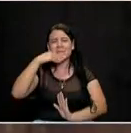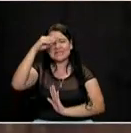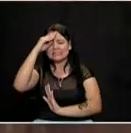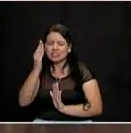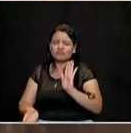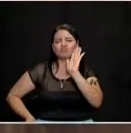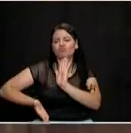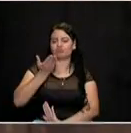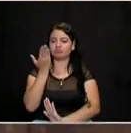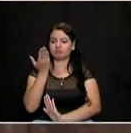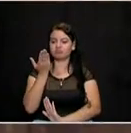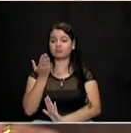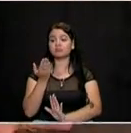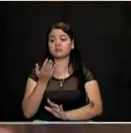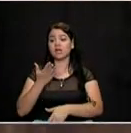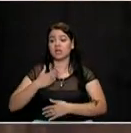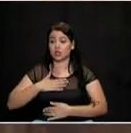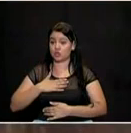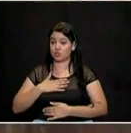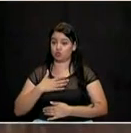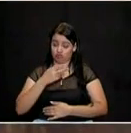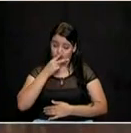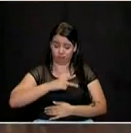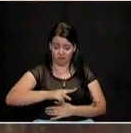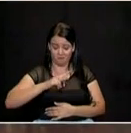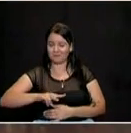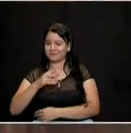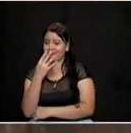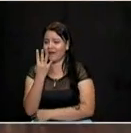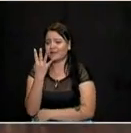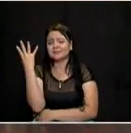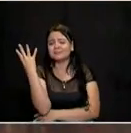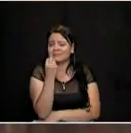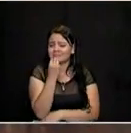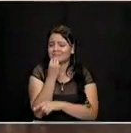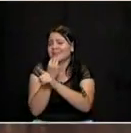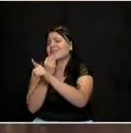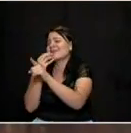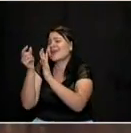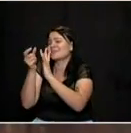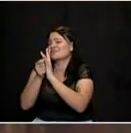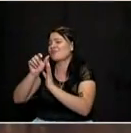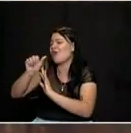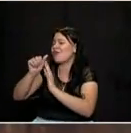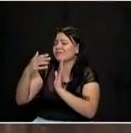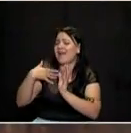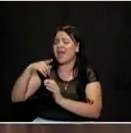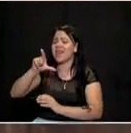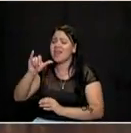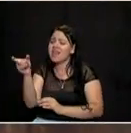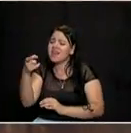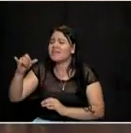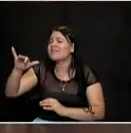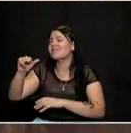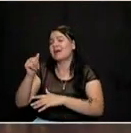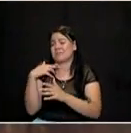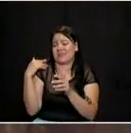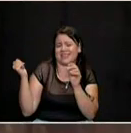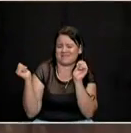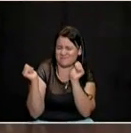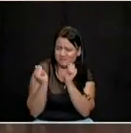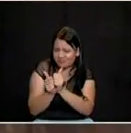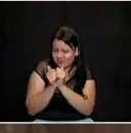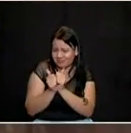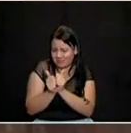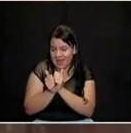antes. Tengo cuatro maravillosos hijos, una gran esposa, Ligia, que me acompaña en todas estas actividades,